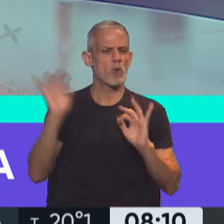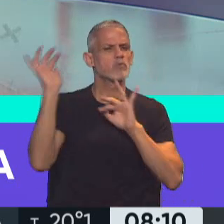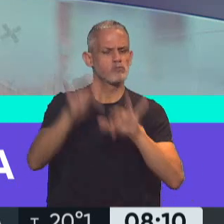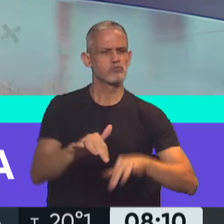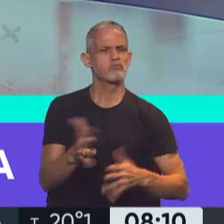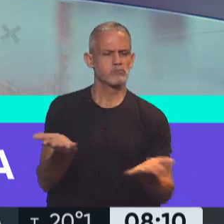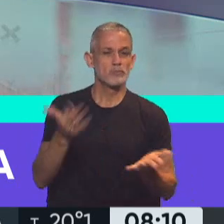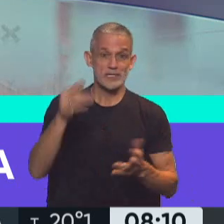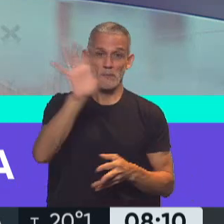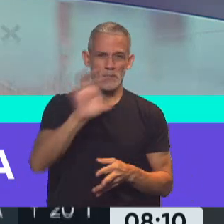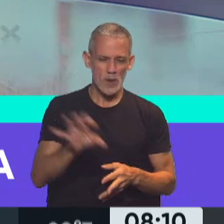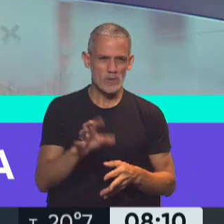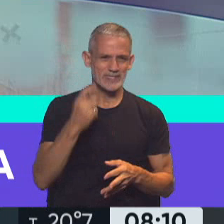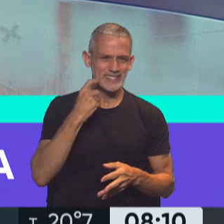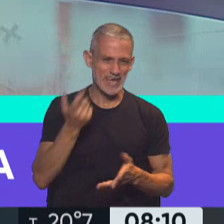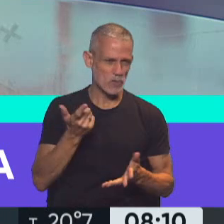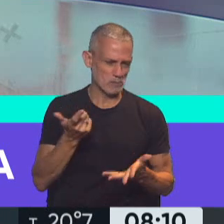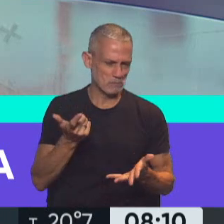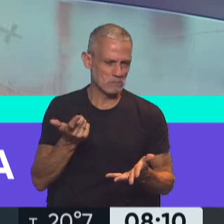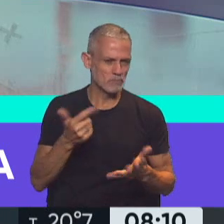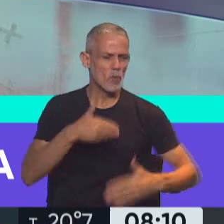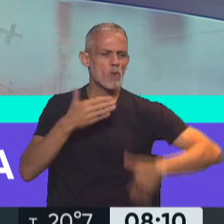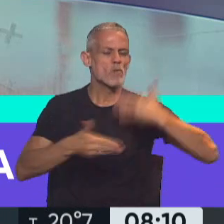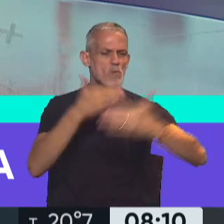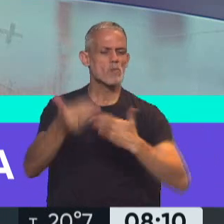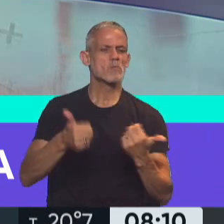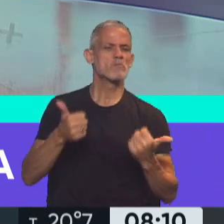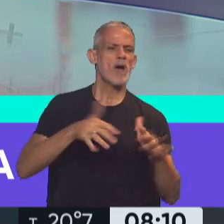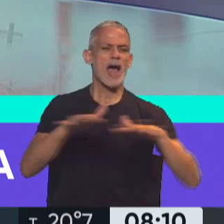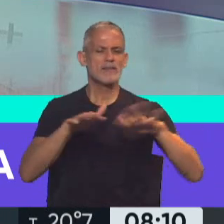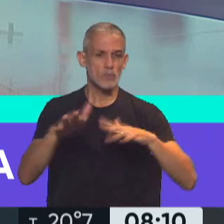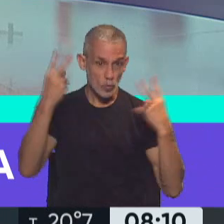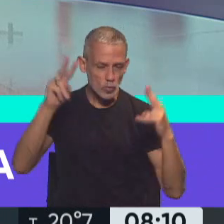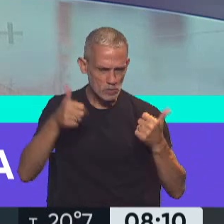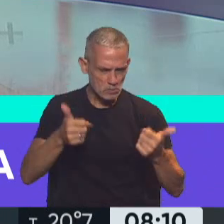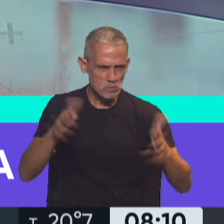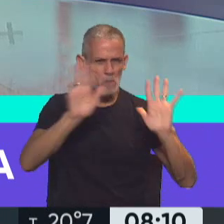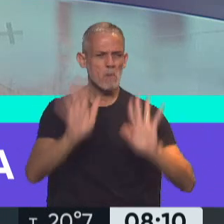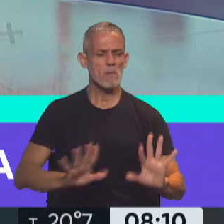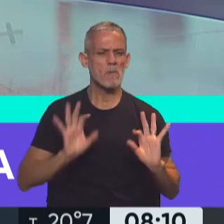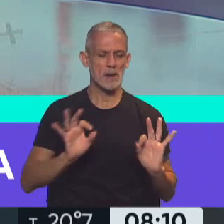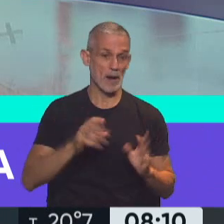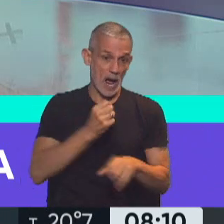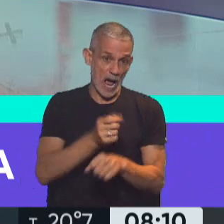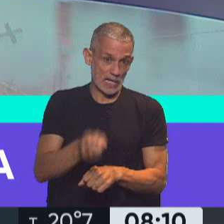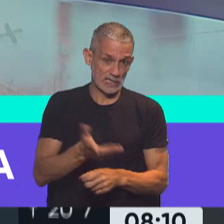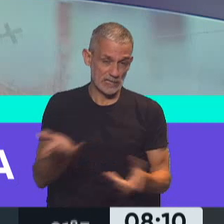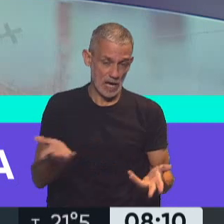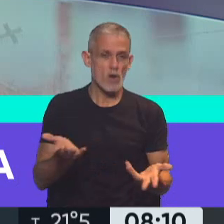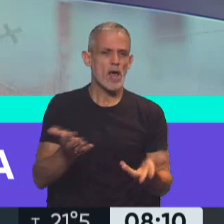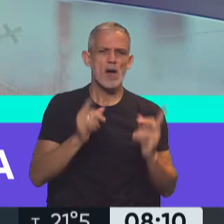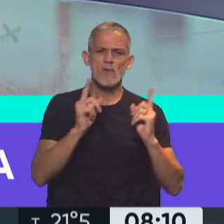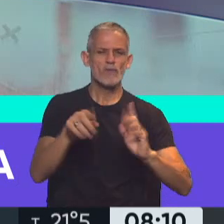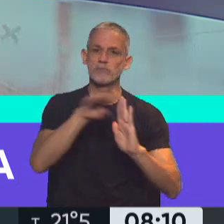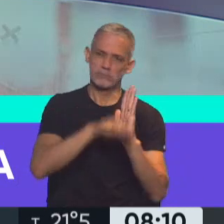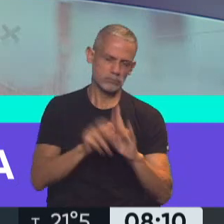así que, bueno, la provincia justamente desarrollamos una muy buena actividad turística. Nosotros por el momento, bueno, mantenemos